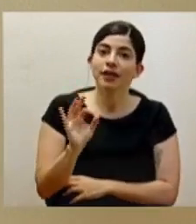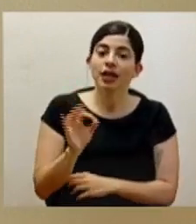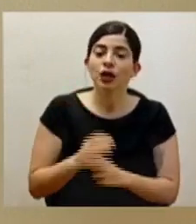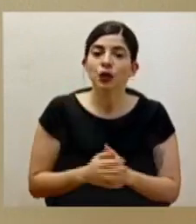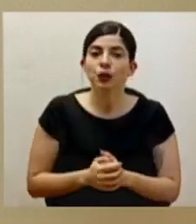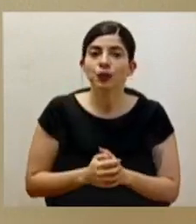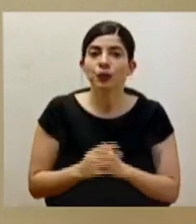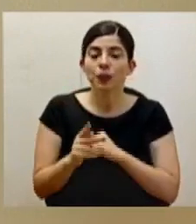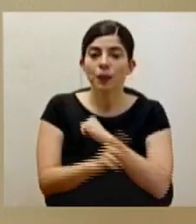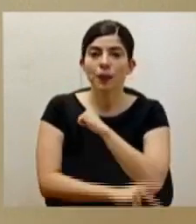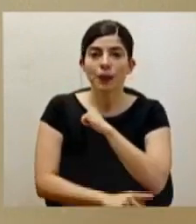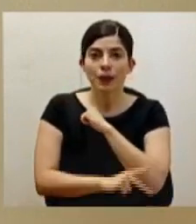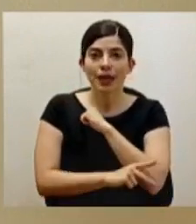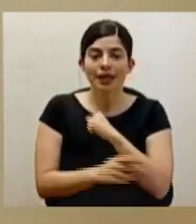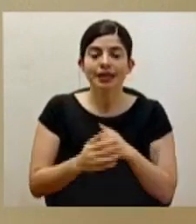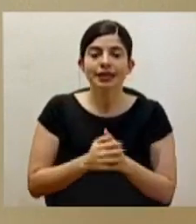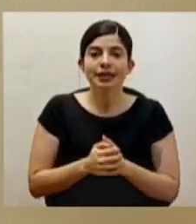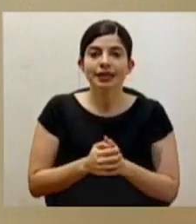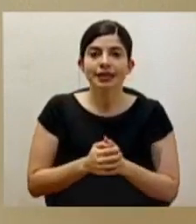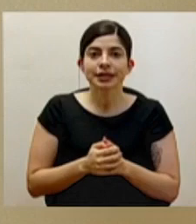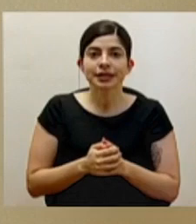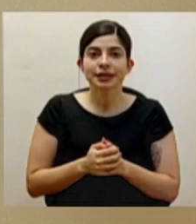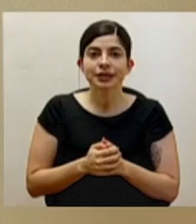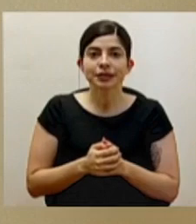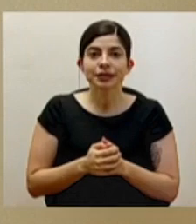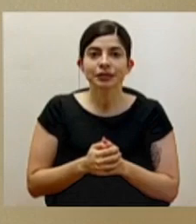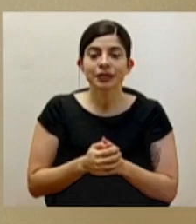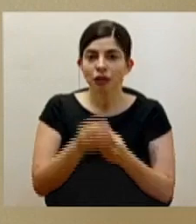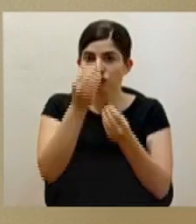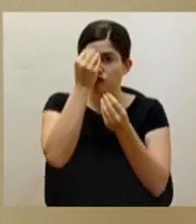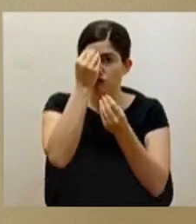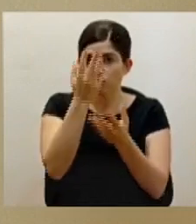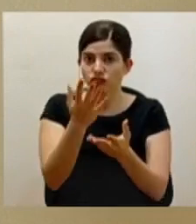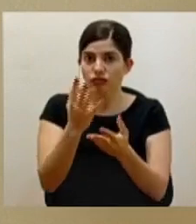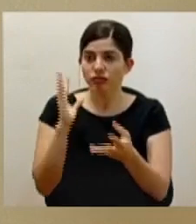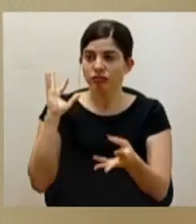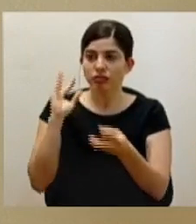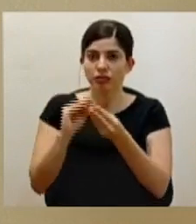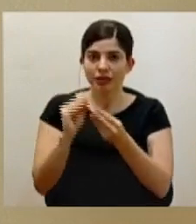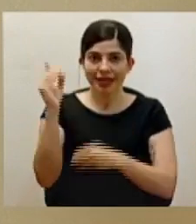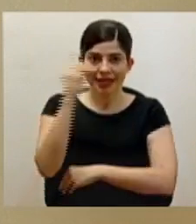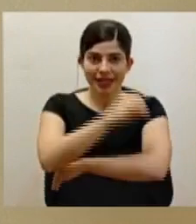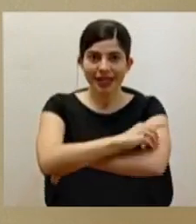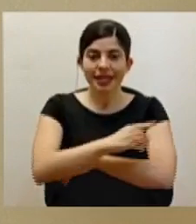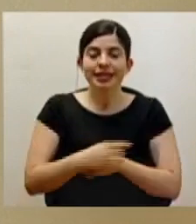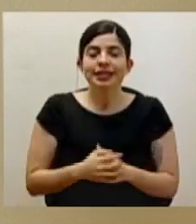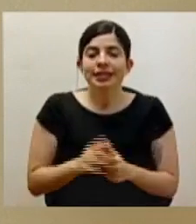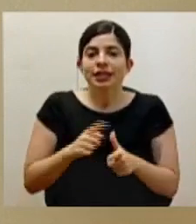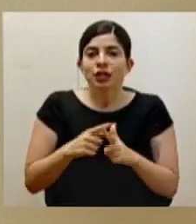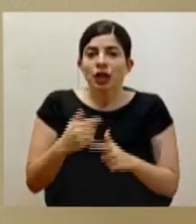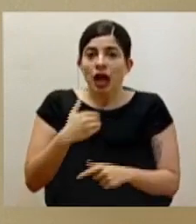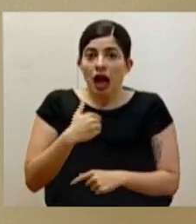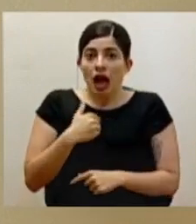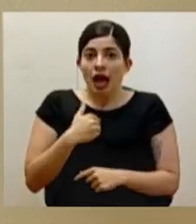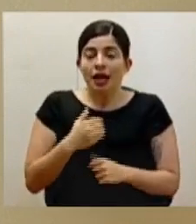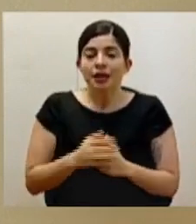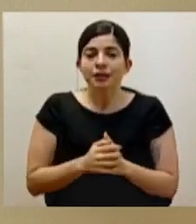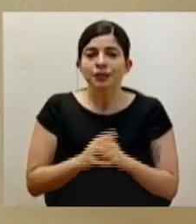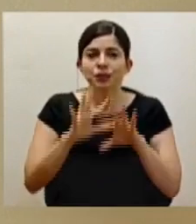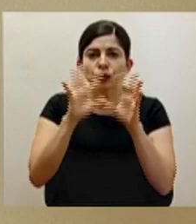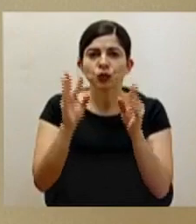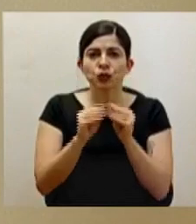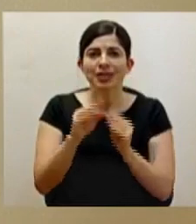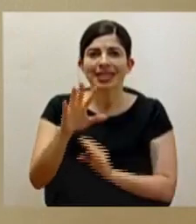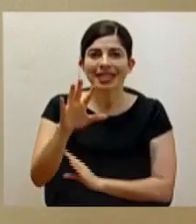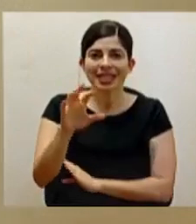el país da el reporte de los últimos días. Entonces, tenemos un reporte en total